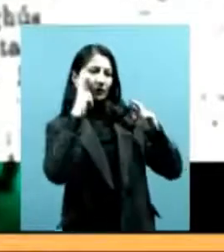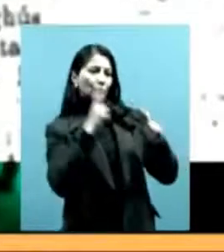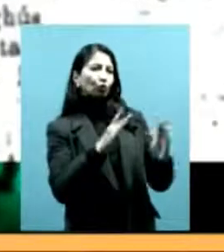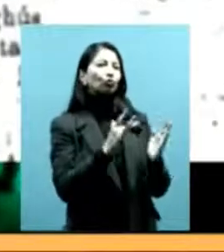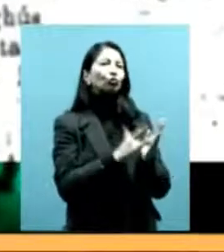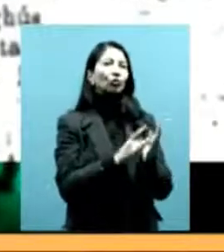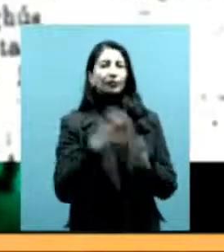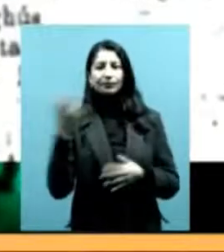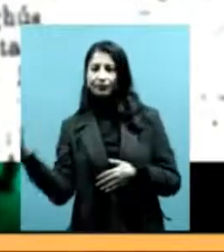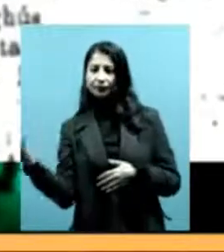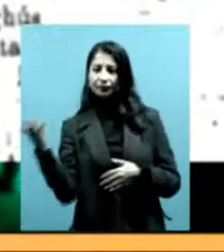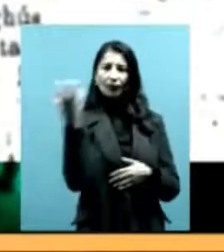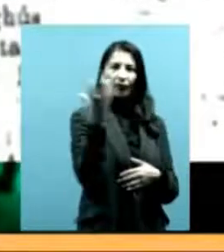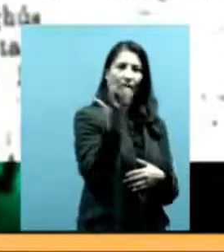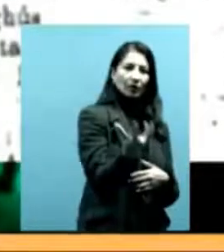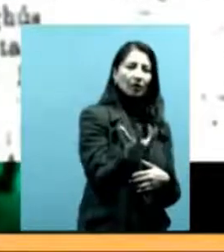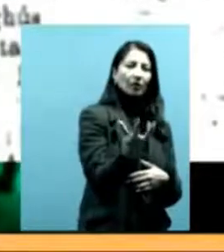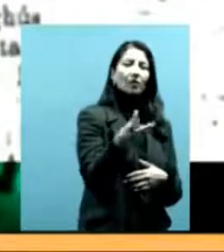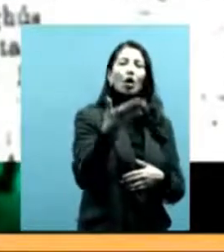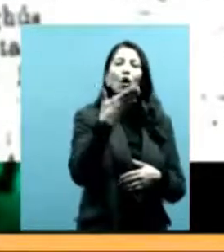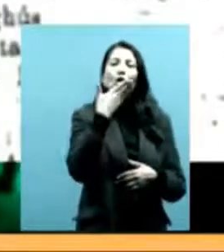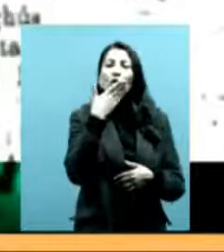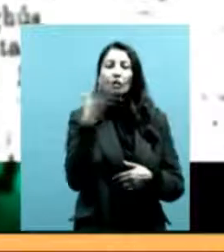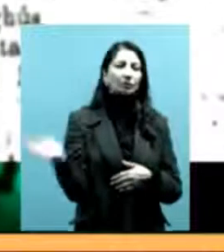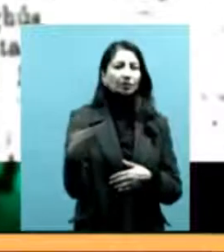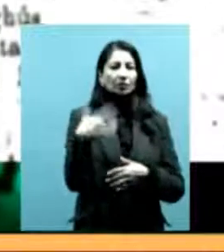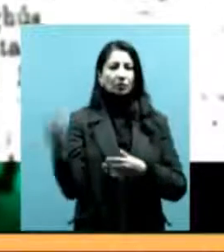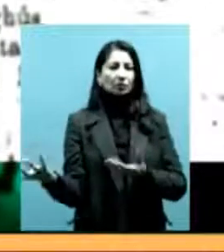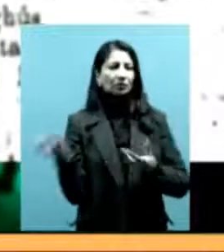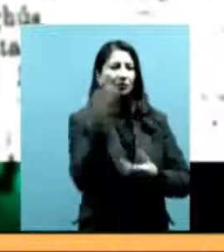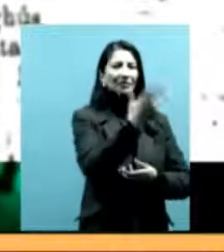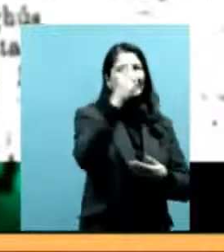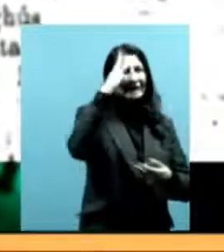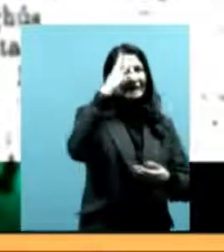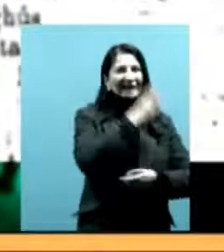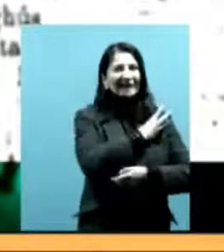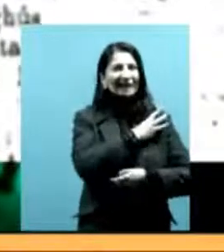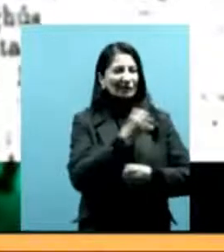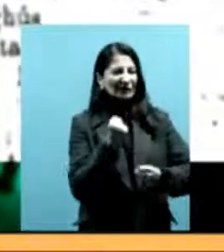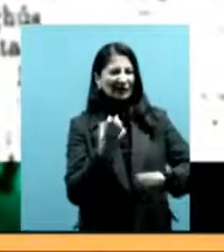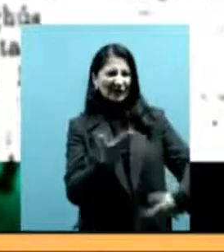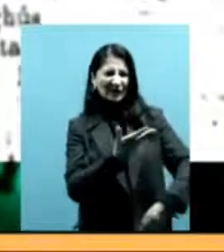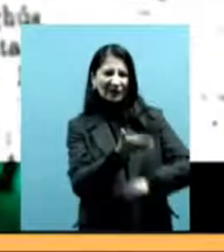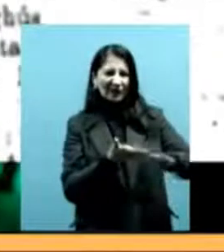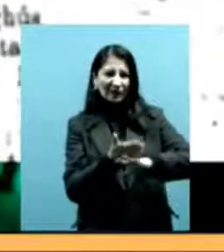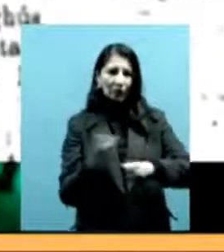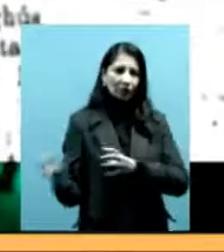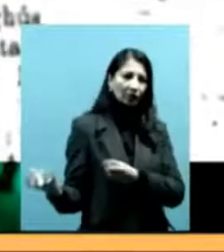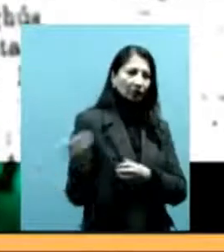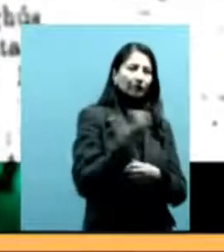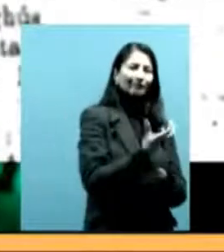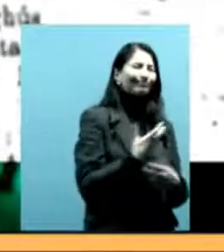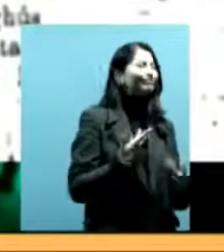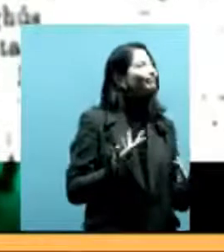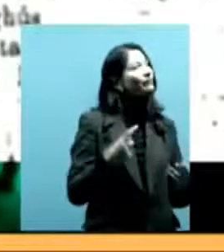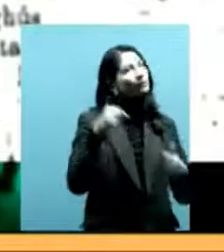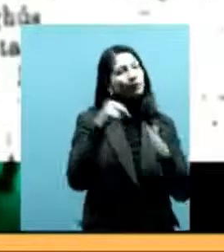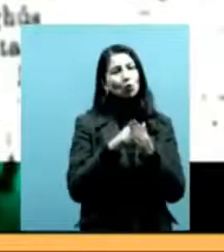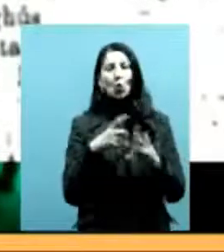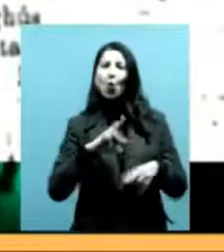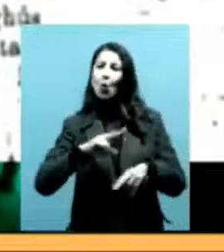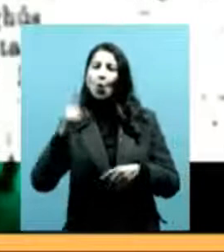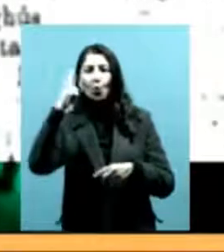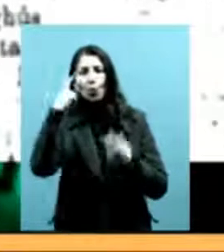indígenas a campos de concentración, ¿no? Esto es tirar el tablero, es decir, bueno, no, hay que ir más a fondo y buscar otro tipo de